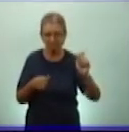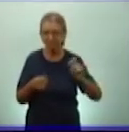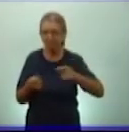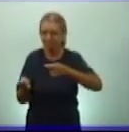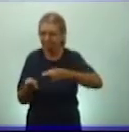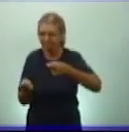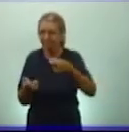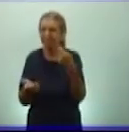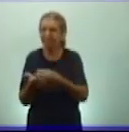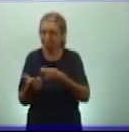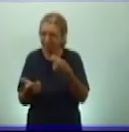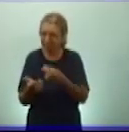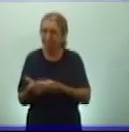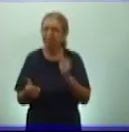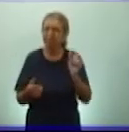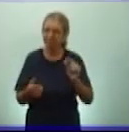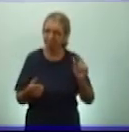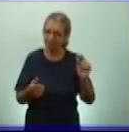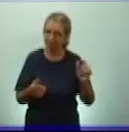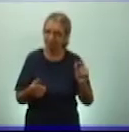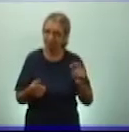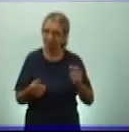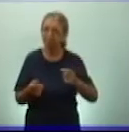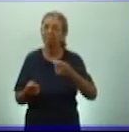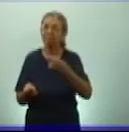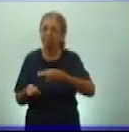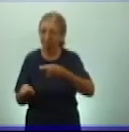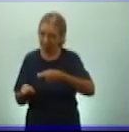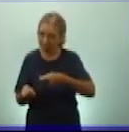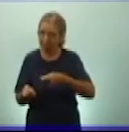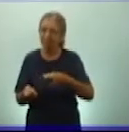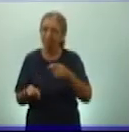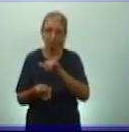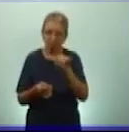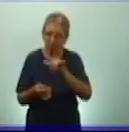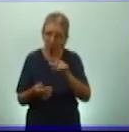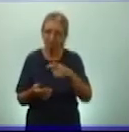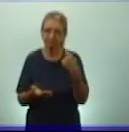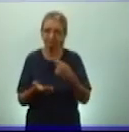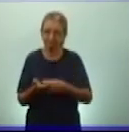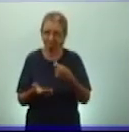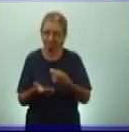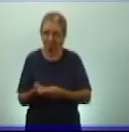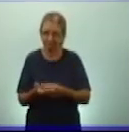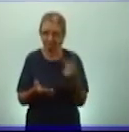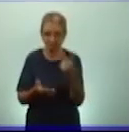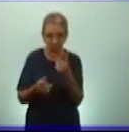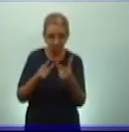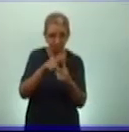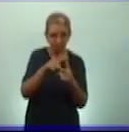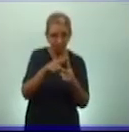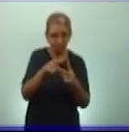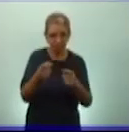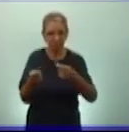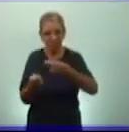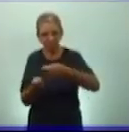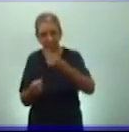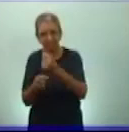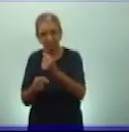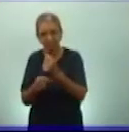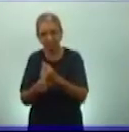especie. Bueno, aquí también los campesinos en el Inca tenían que pagar en especie y pagar en trabajo. Por tanto, una idea esencial,